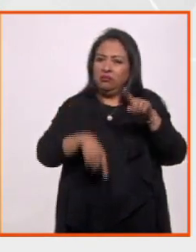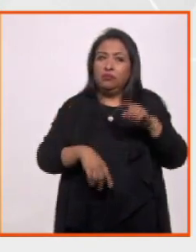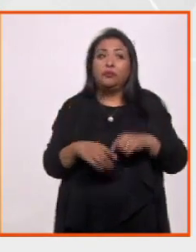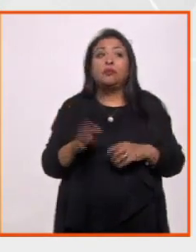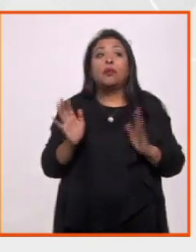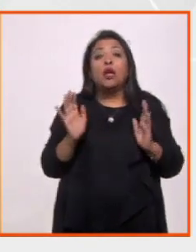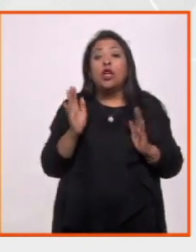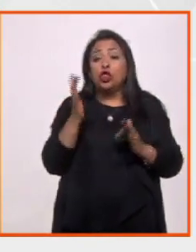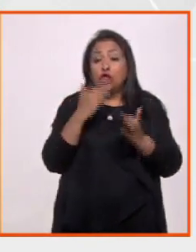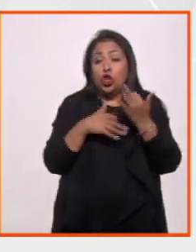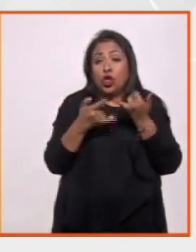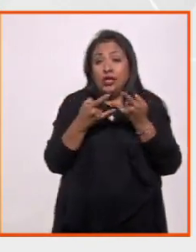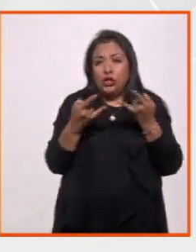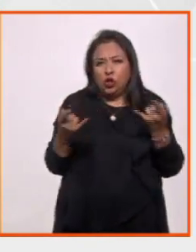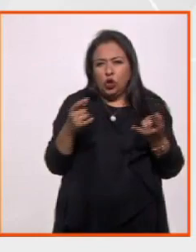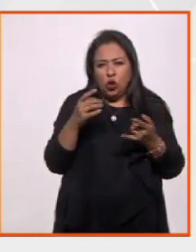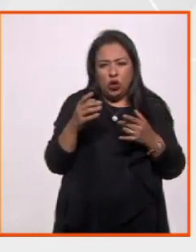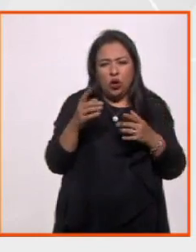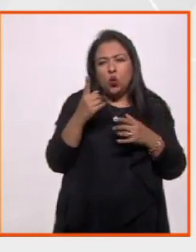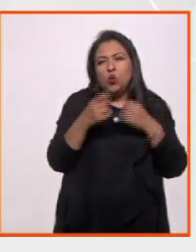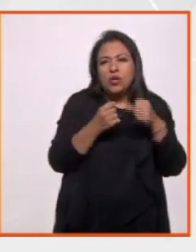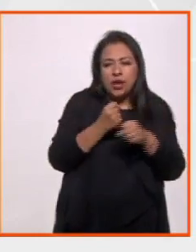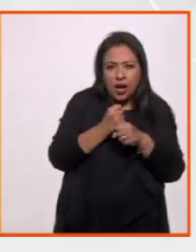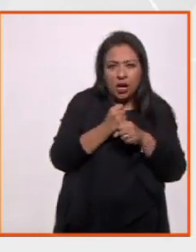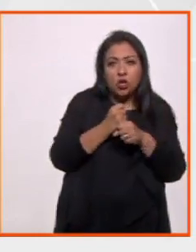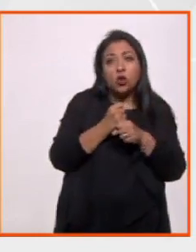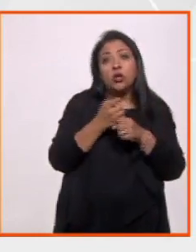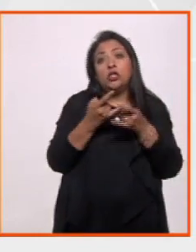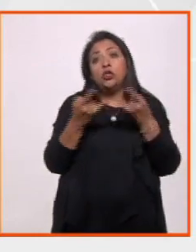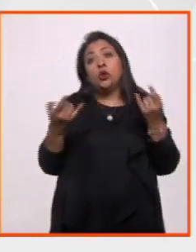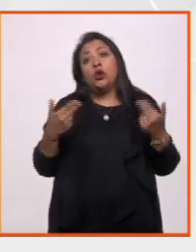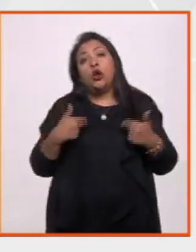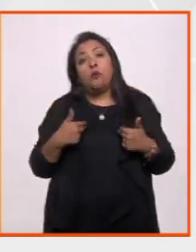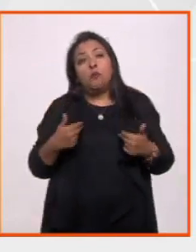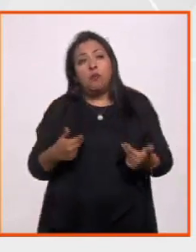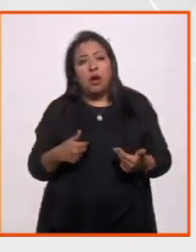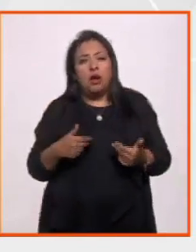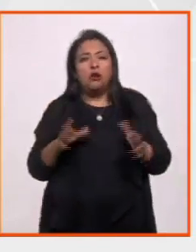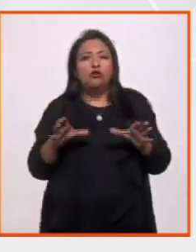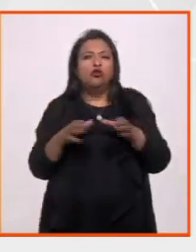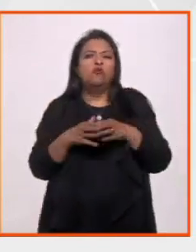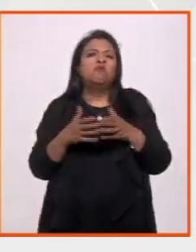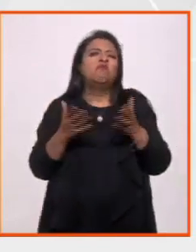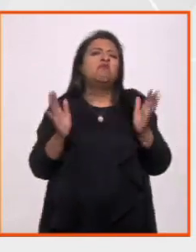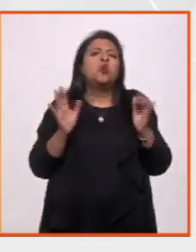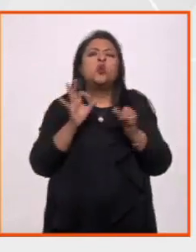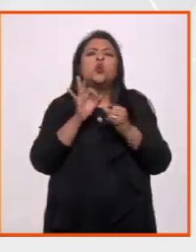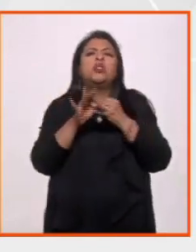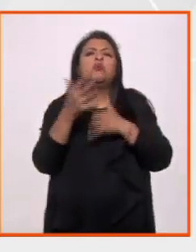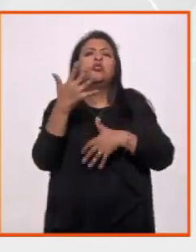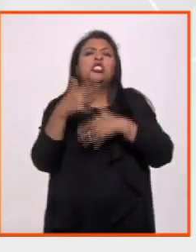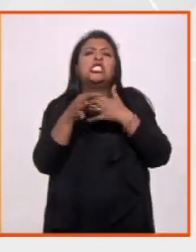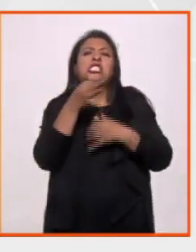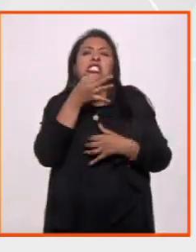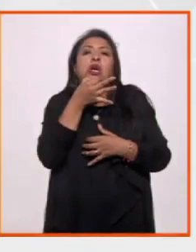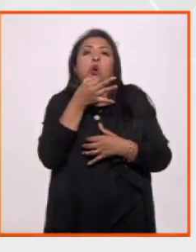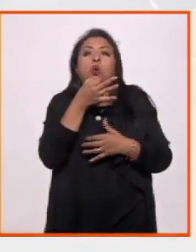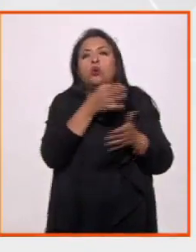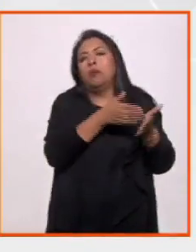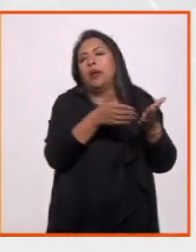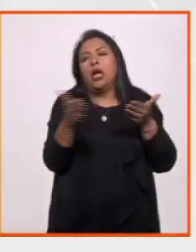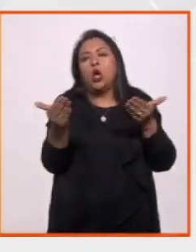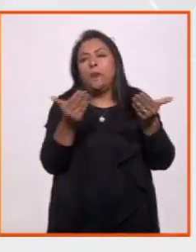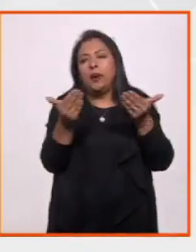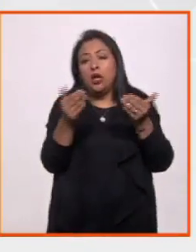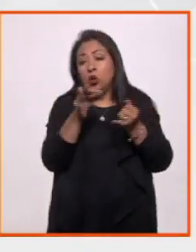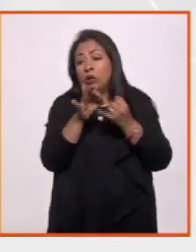Entonces toda la historia del universo, si es un año, la historia de la humanidad, de la civilización, son solo los últimos 15 segundos. Y ya cuando